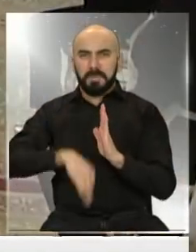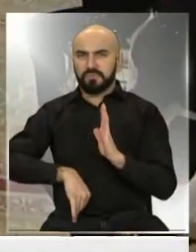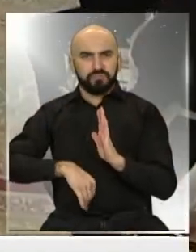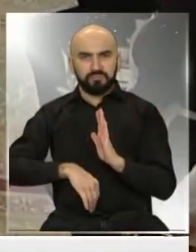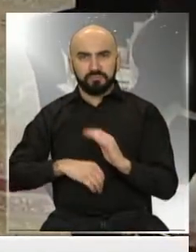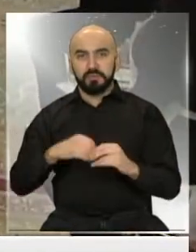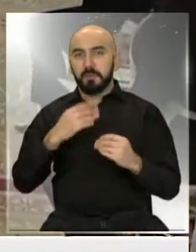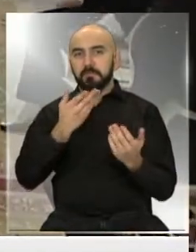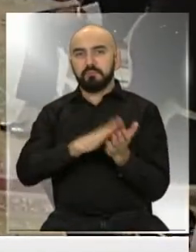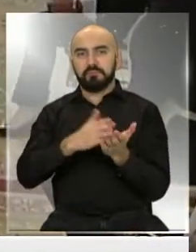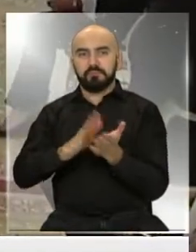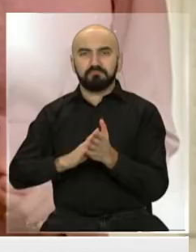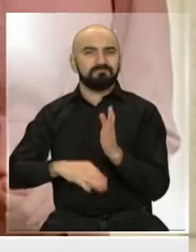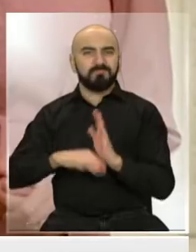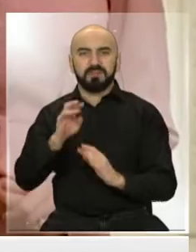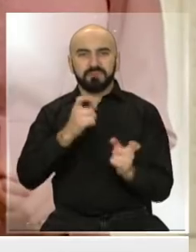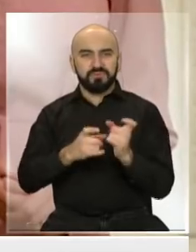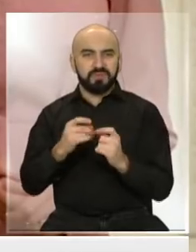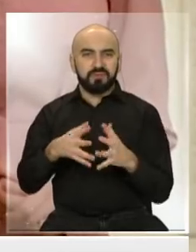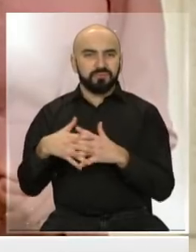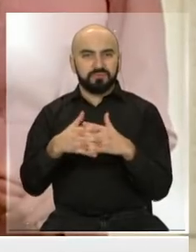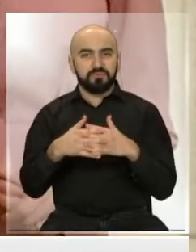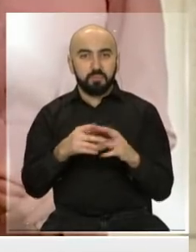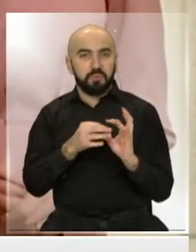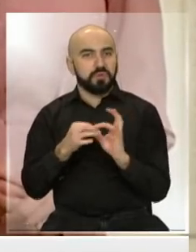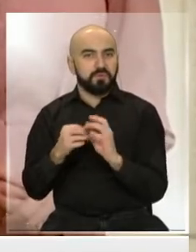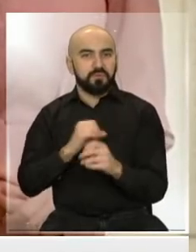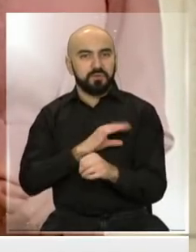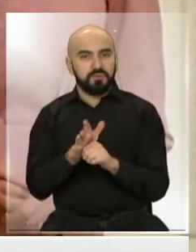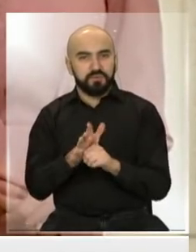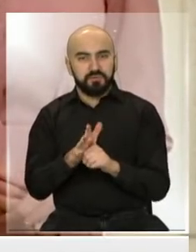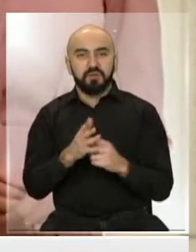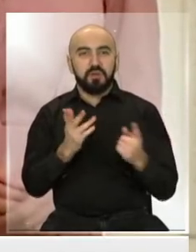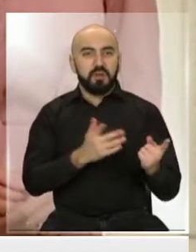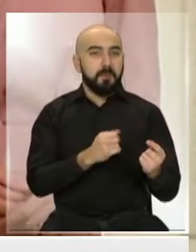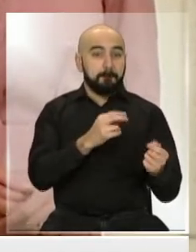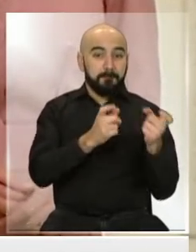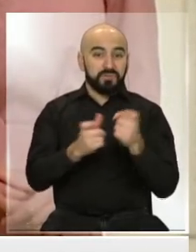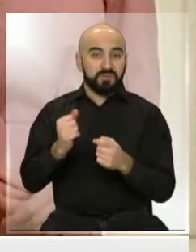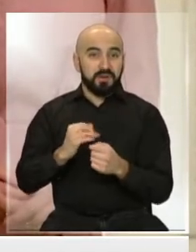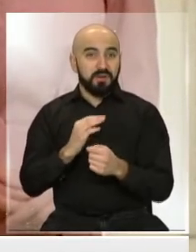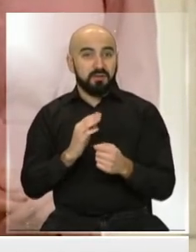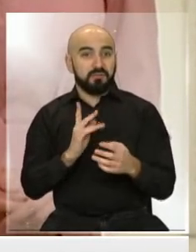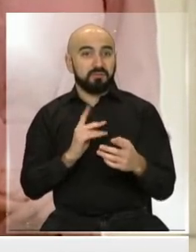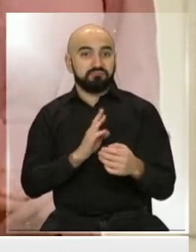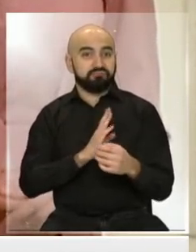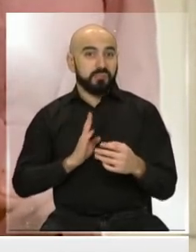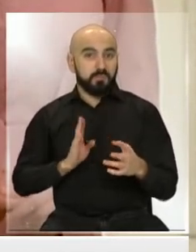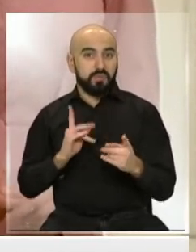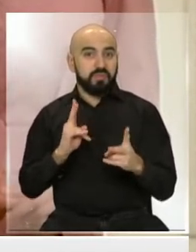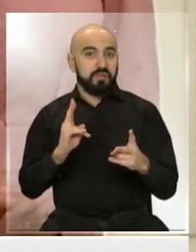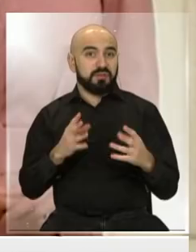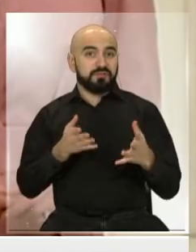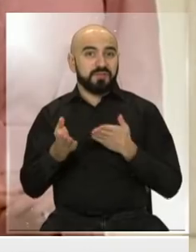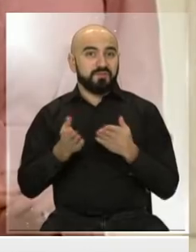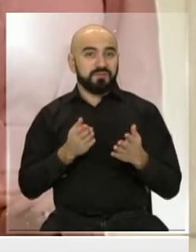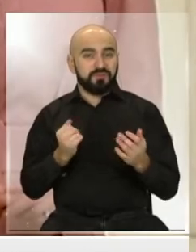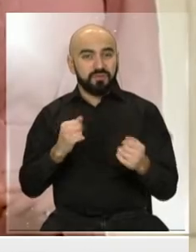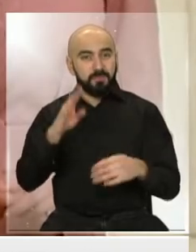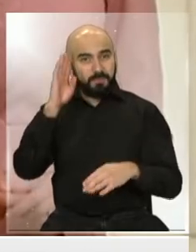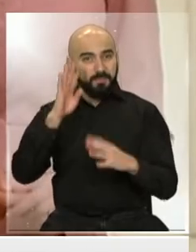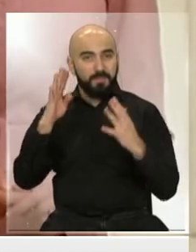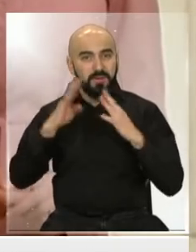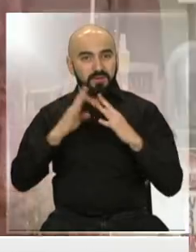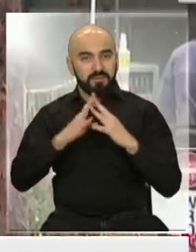han fallecido más estadounidenses por coronavirus que el número de miembros del servicio militar norteamericano muertos en la